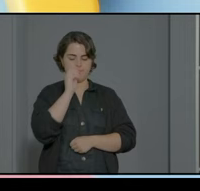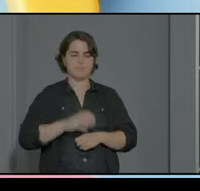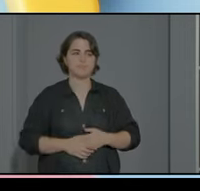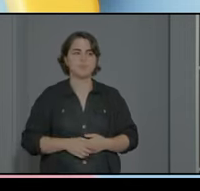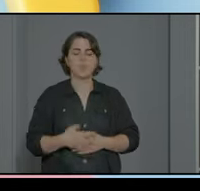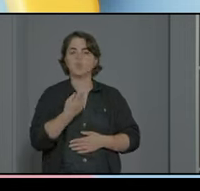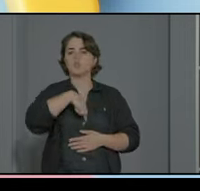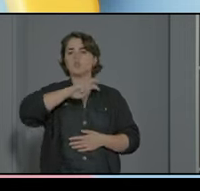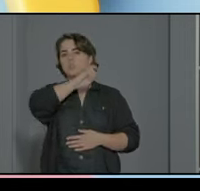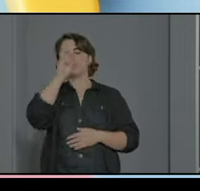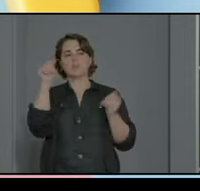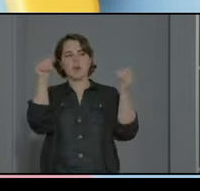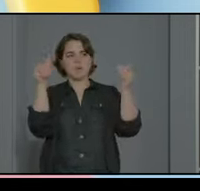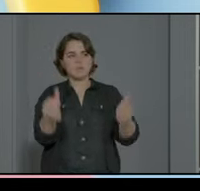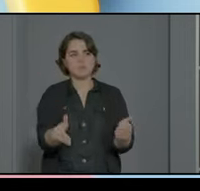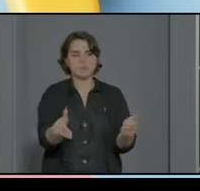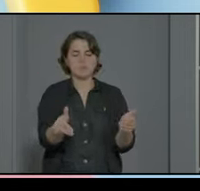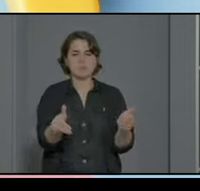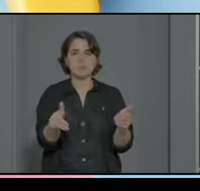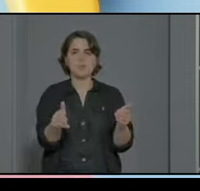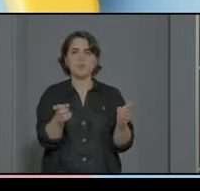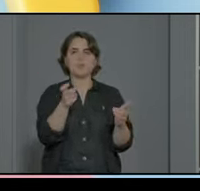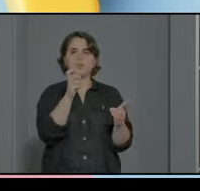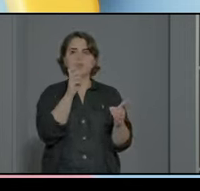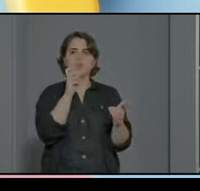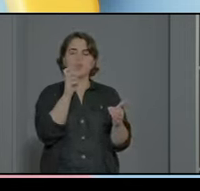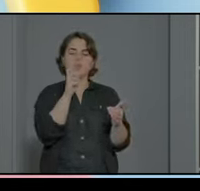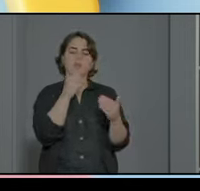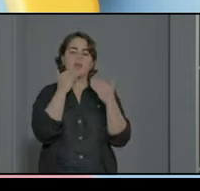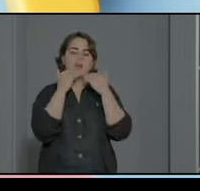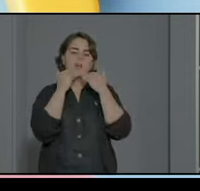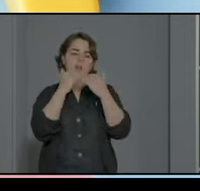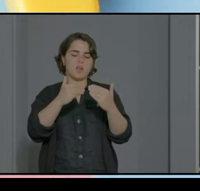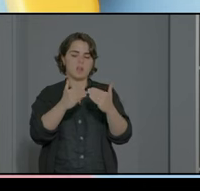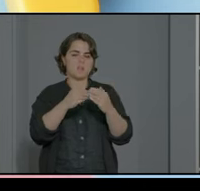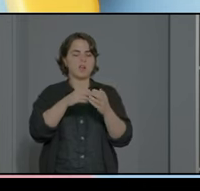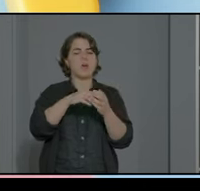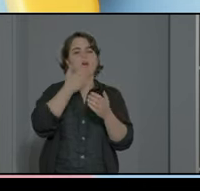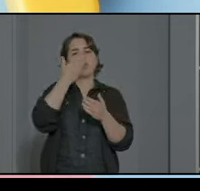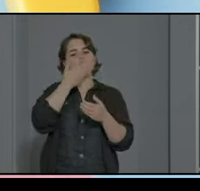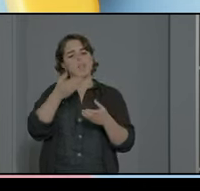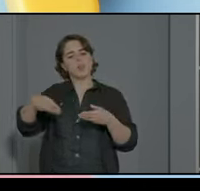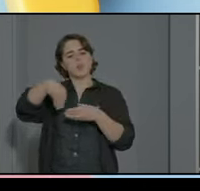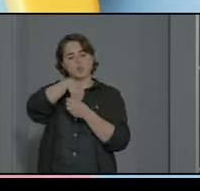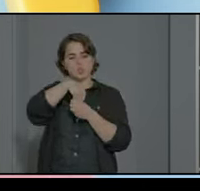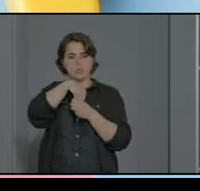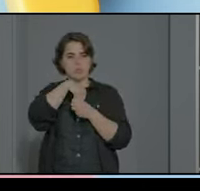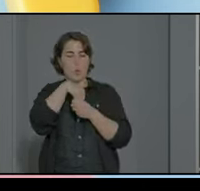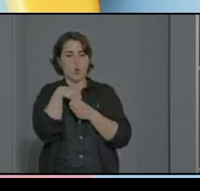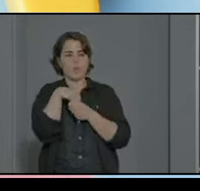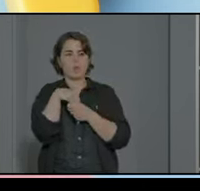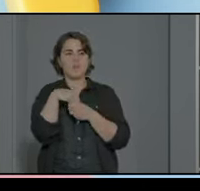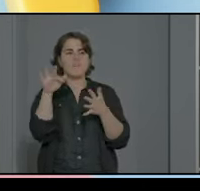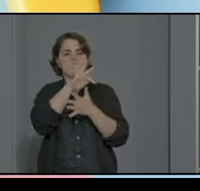atendemos a la diversidad caminando hacia una escuela exclusiva para nosotros el factor